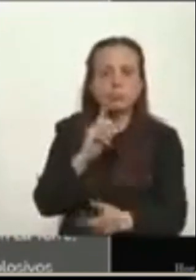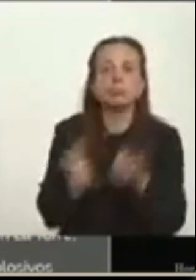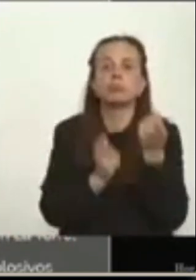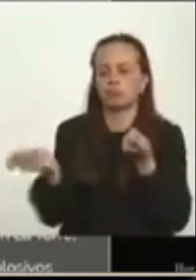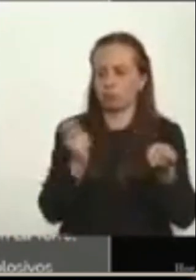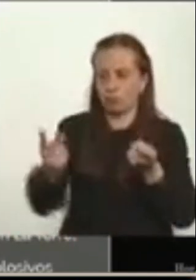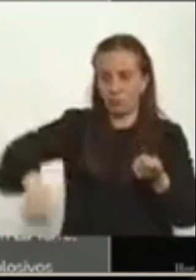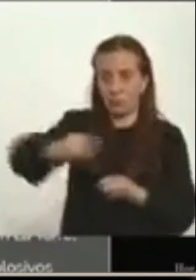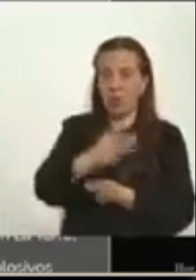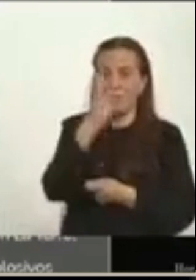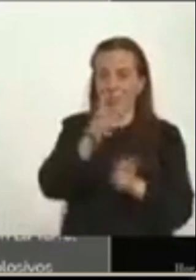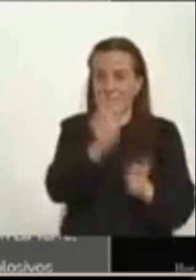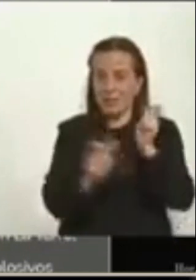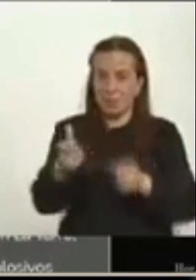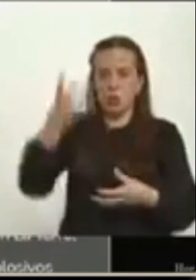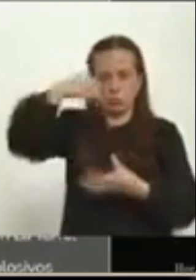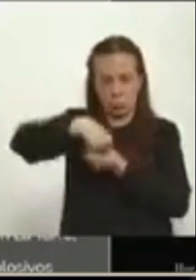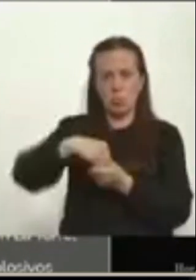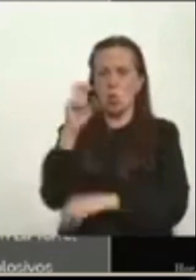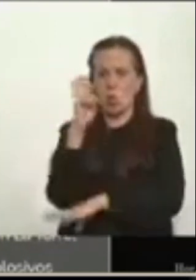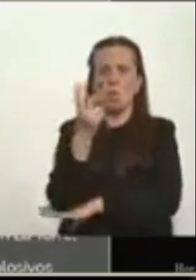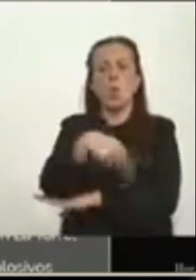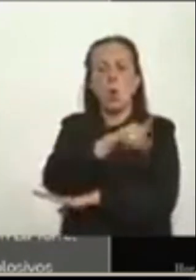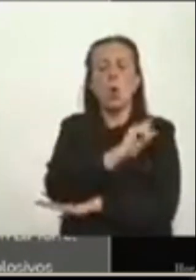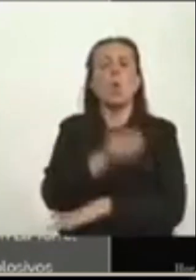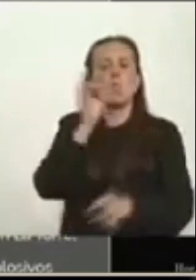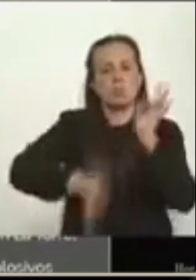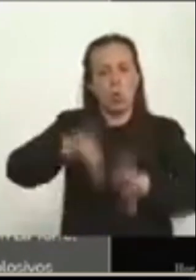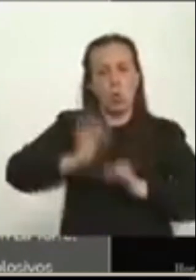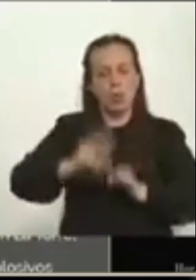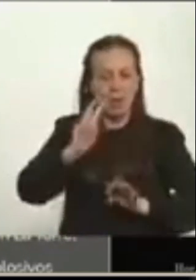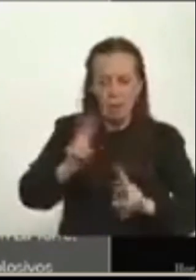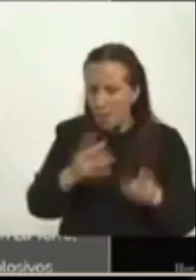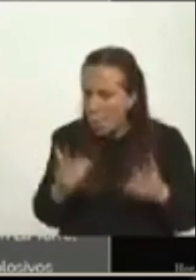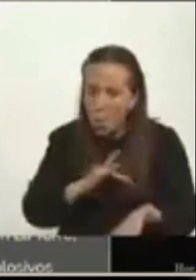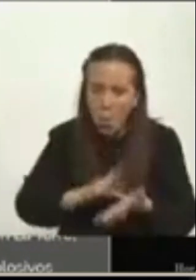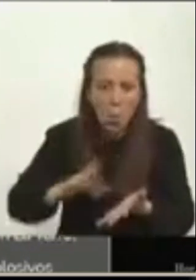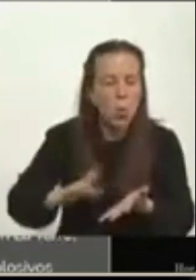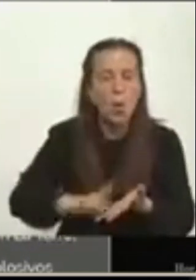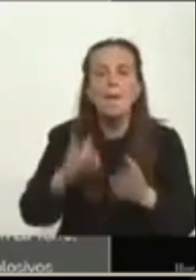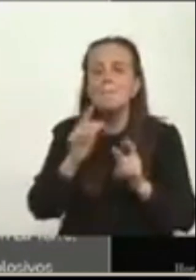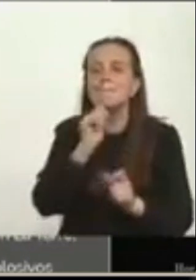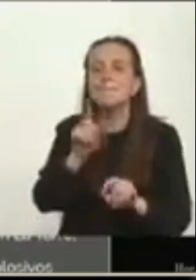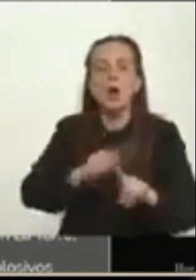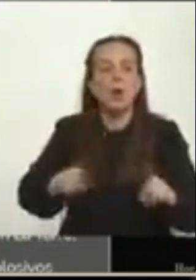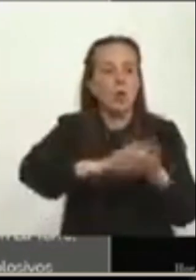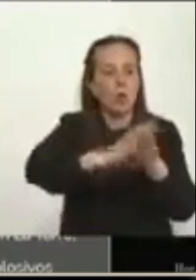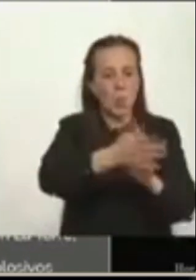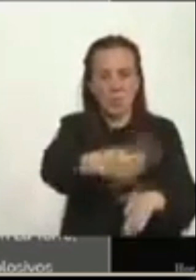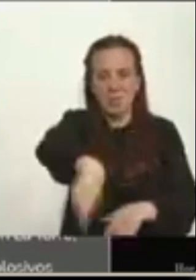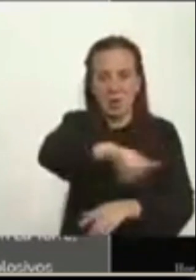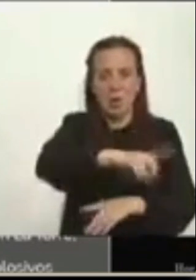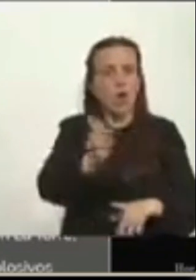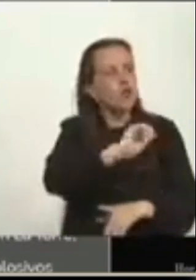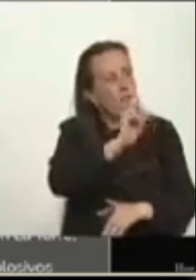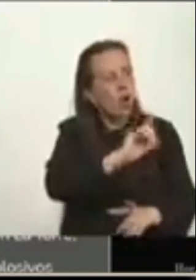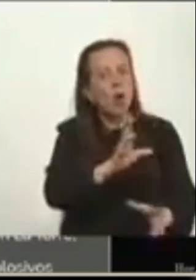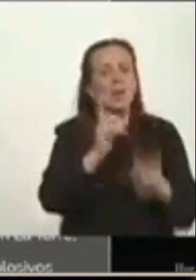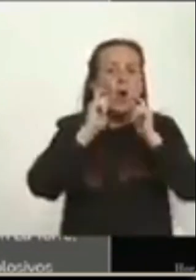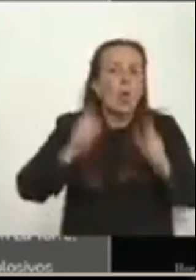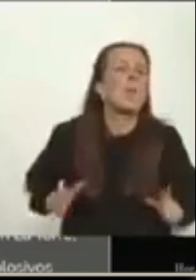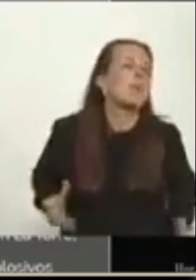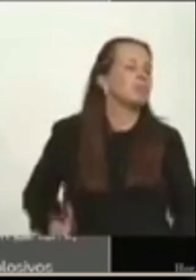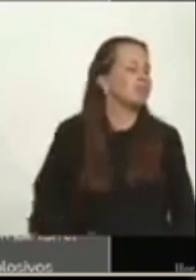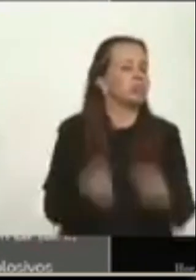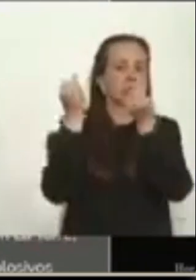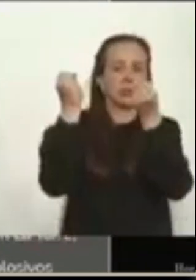ingreso de tres funcionarios de la Policía Judicial para realizar otros urgentes, pero que una azonada de parte de la comunidad les arrebató el cadáver